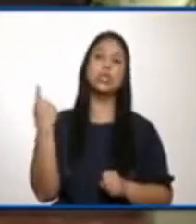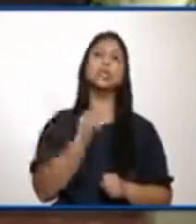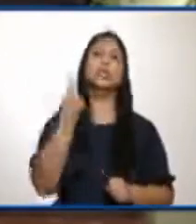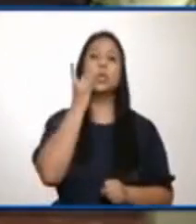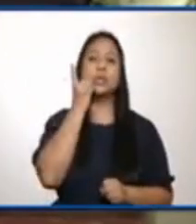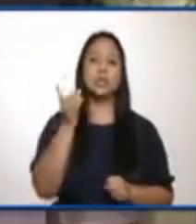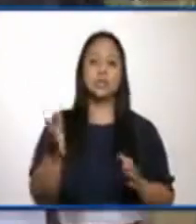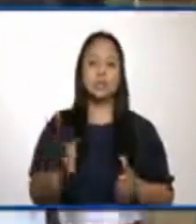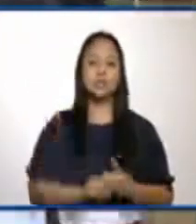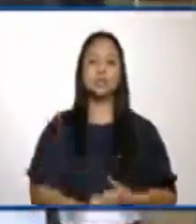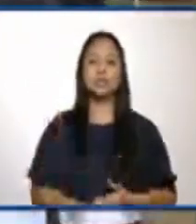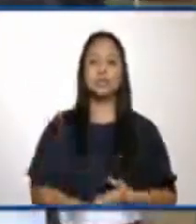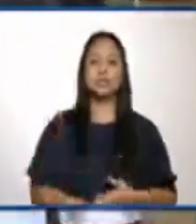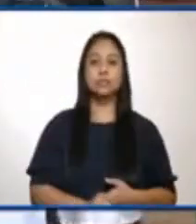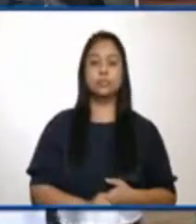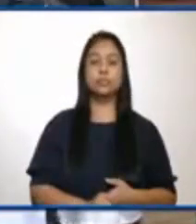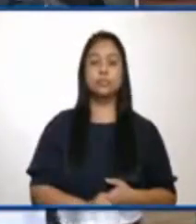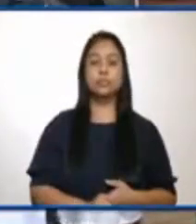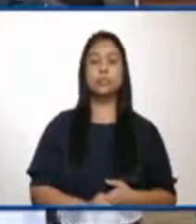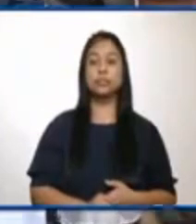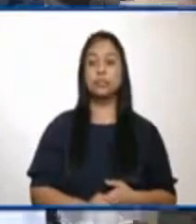Pregunta Joel Maldonado de Publi News.